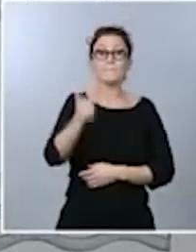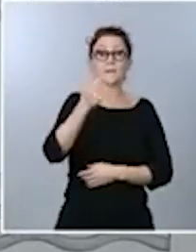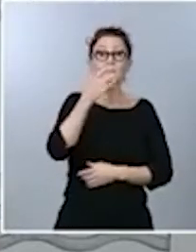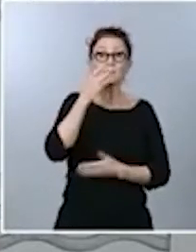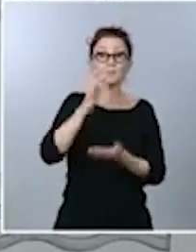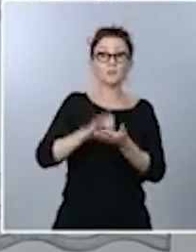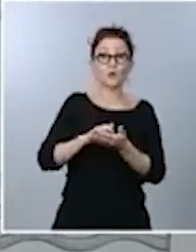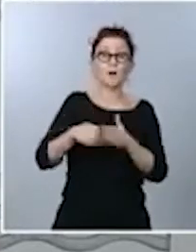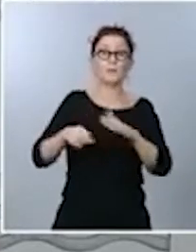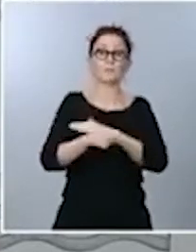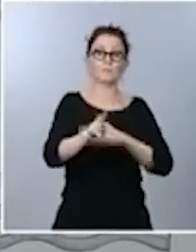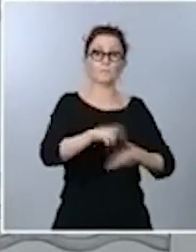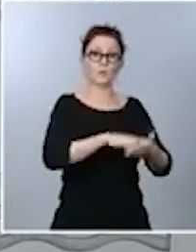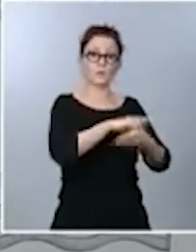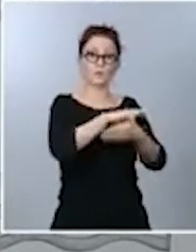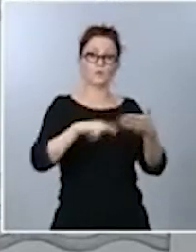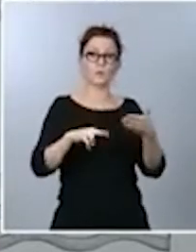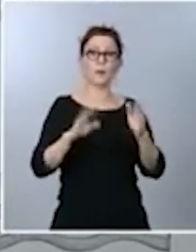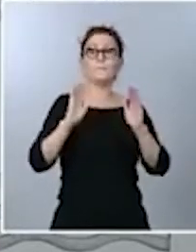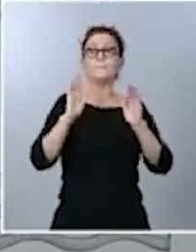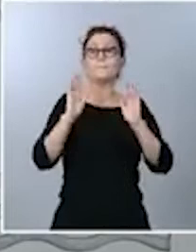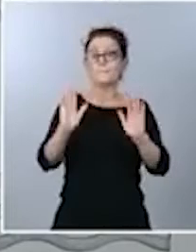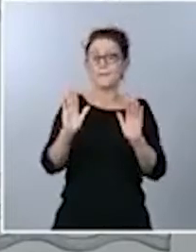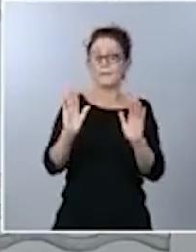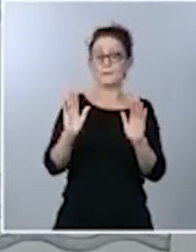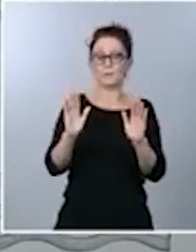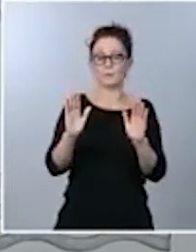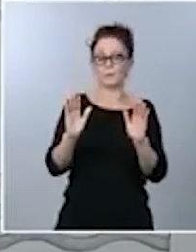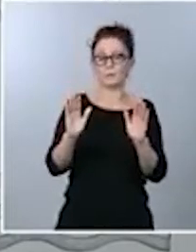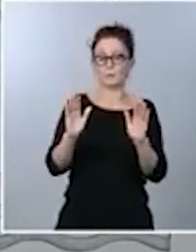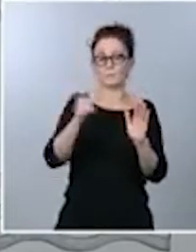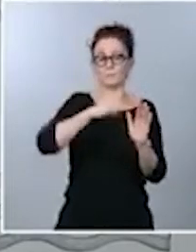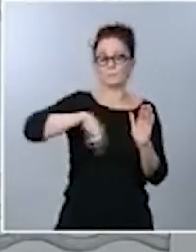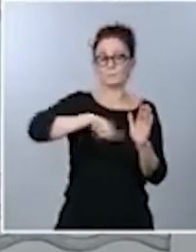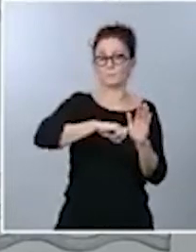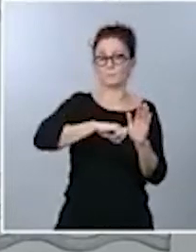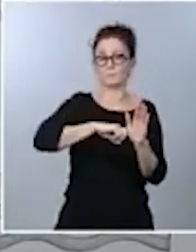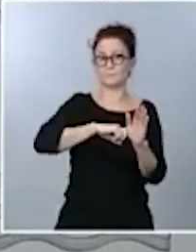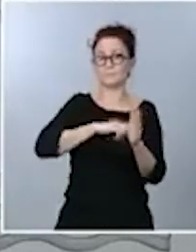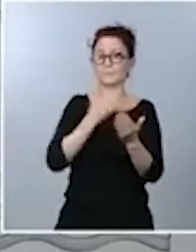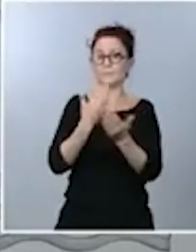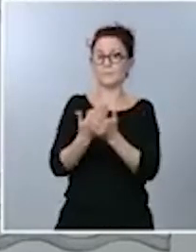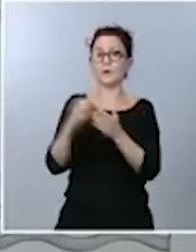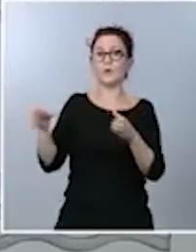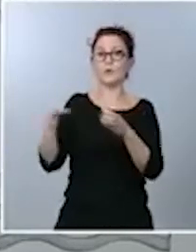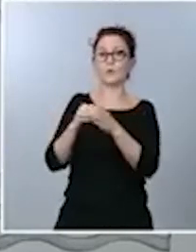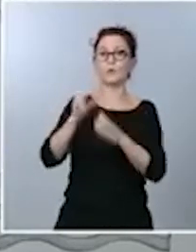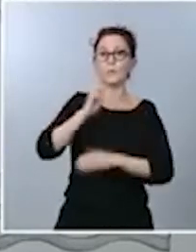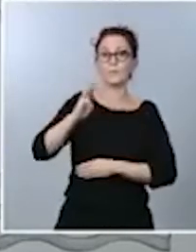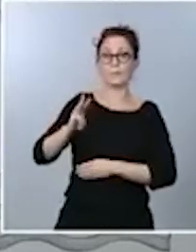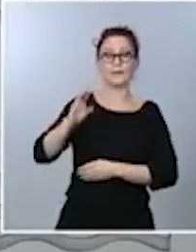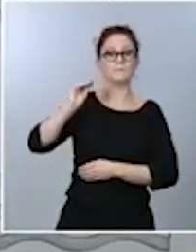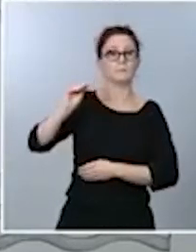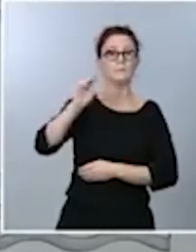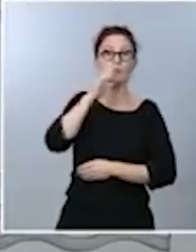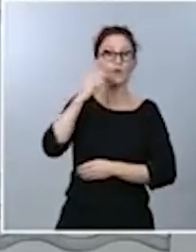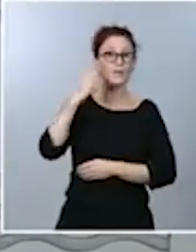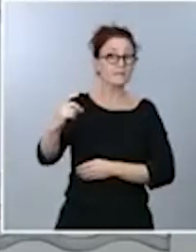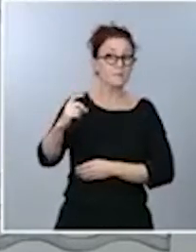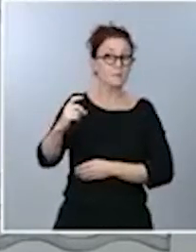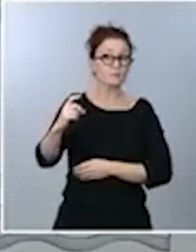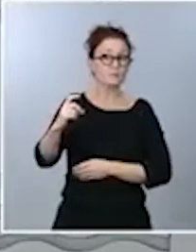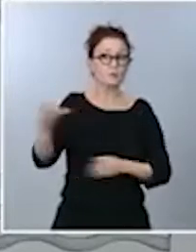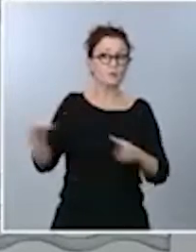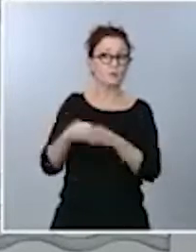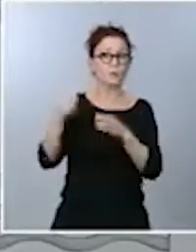censura, pero nuestro llamamiento básicamente es al Partido Popular porque necesitamos un partido que recuerde sus